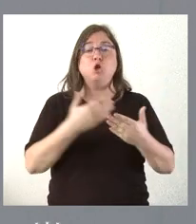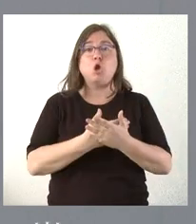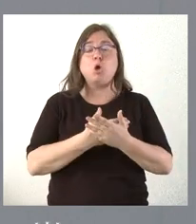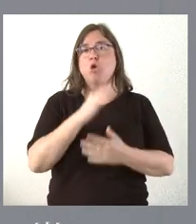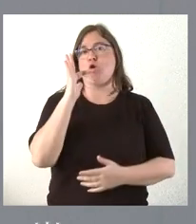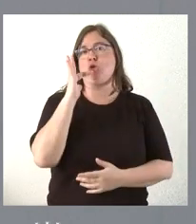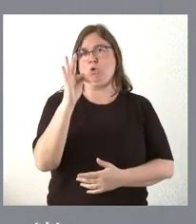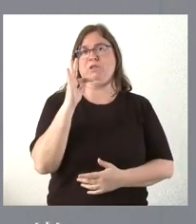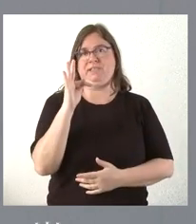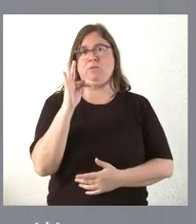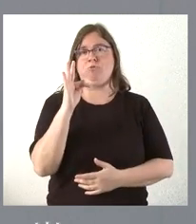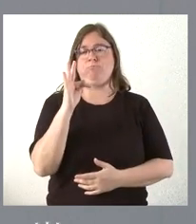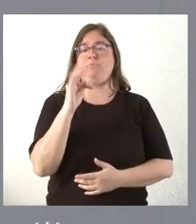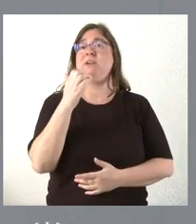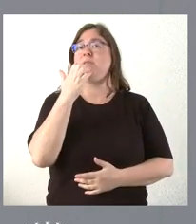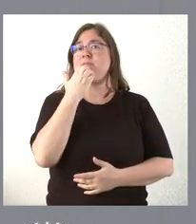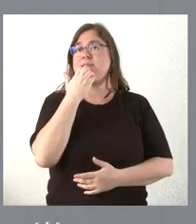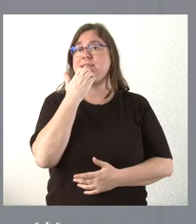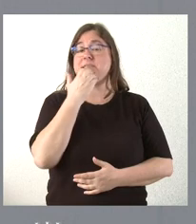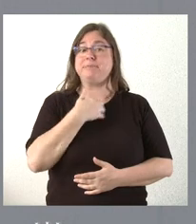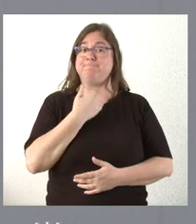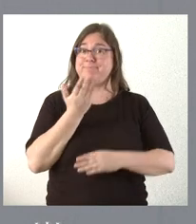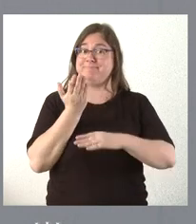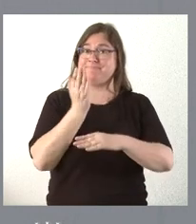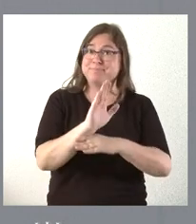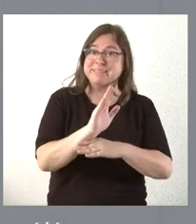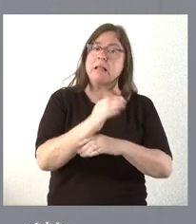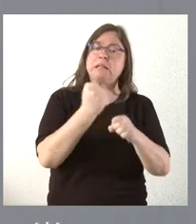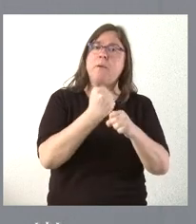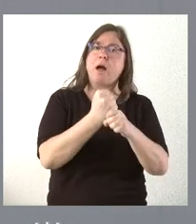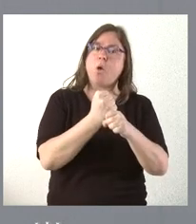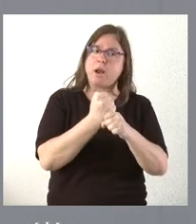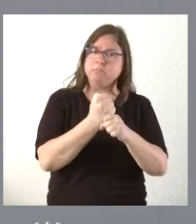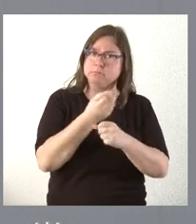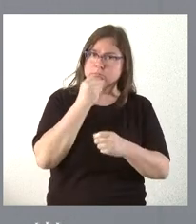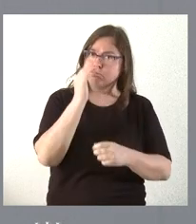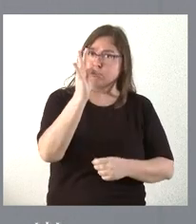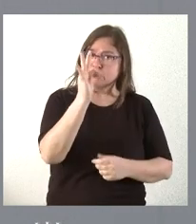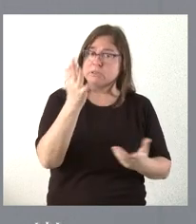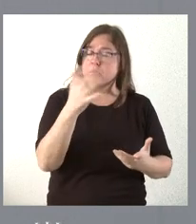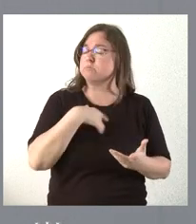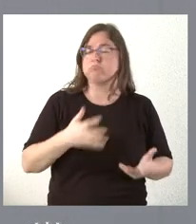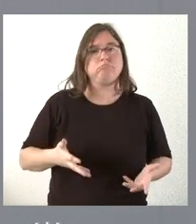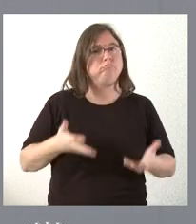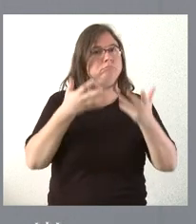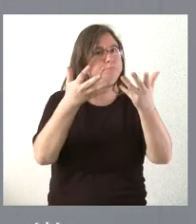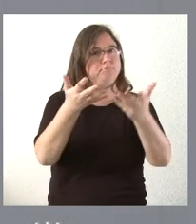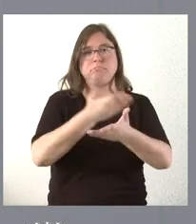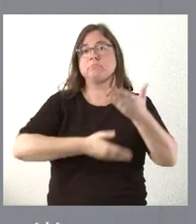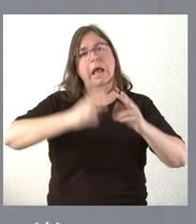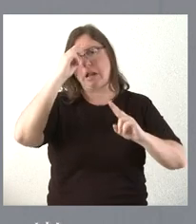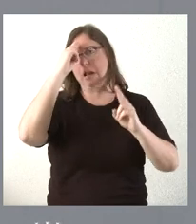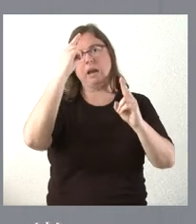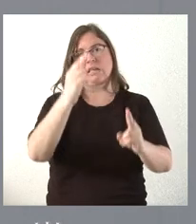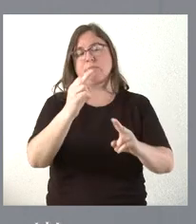La que viene de los representantes de los trabajadores también lo es. Y desde aquí tenemos la mano tendida desde el respeto